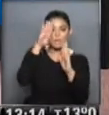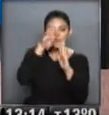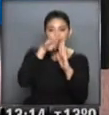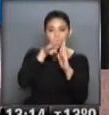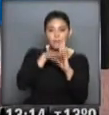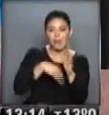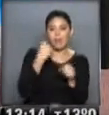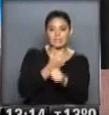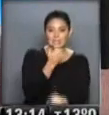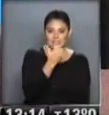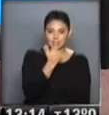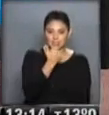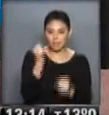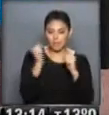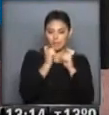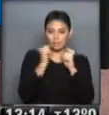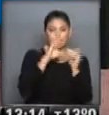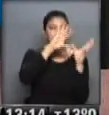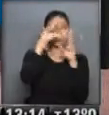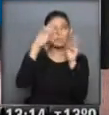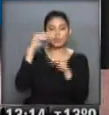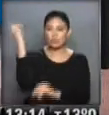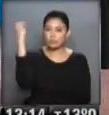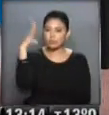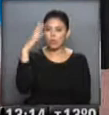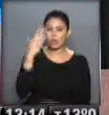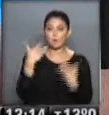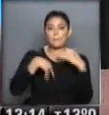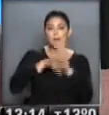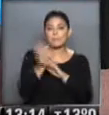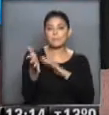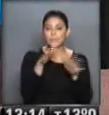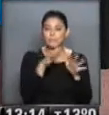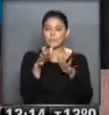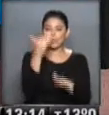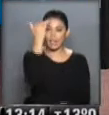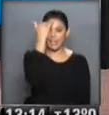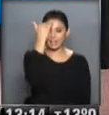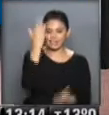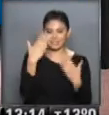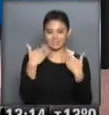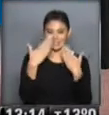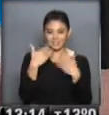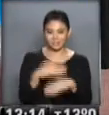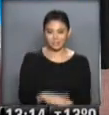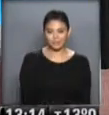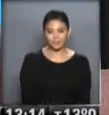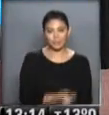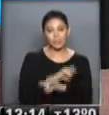a 6 grados con cielo parcialmente nublado, la máxima alcanzará aproximadamente los 15 graditos.